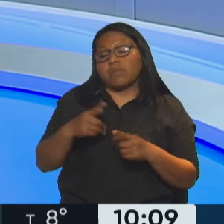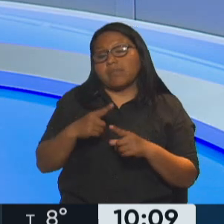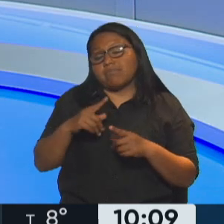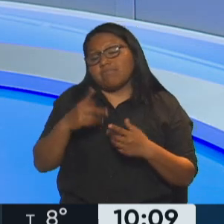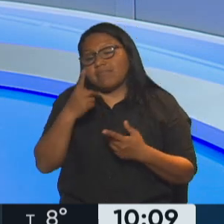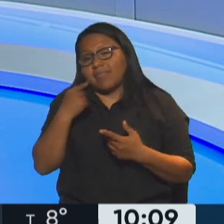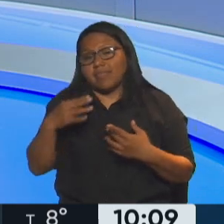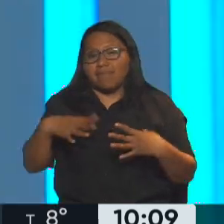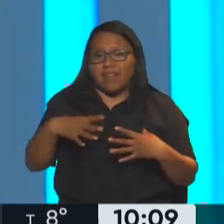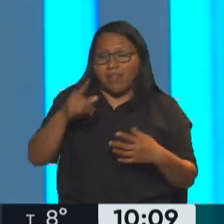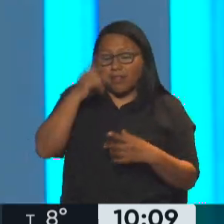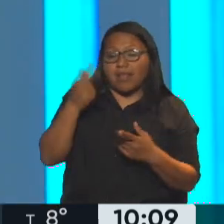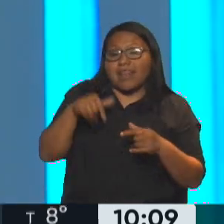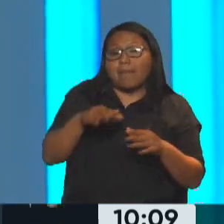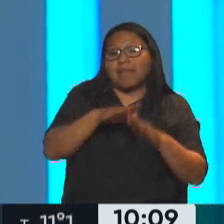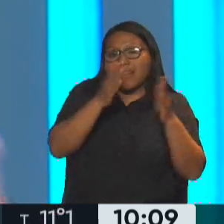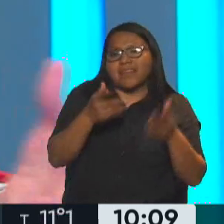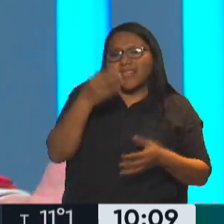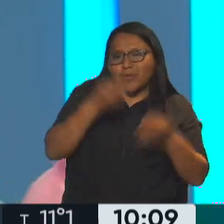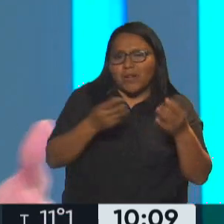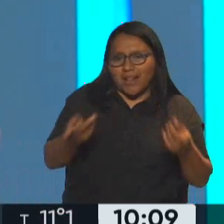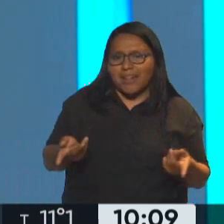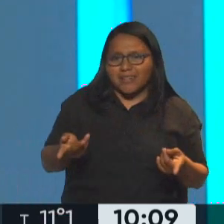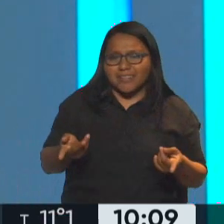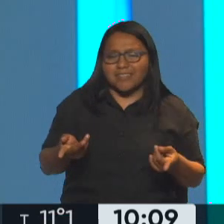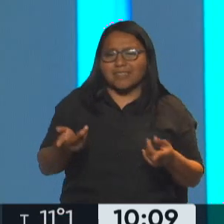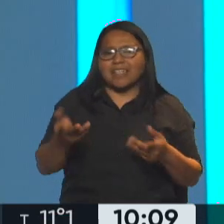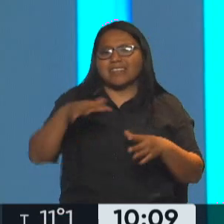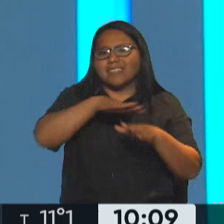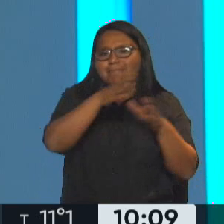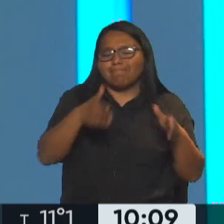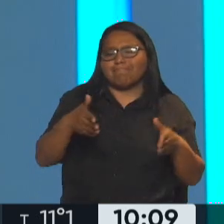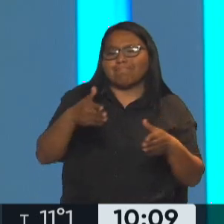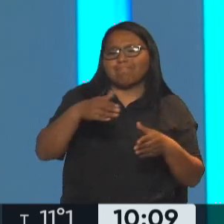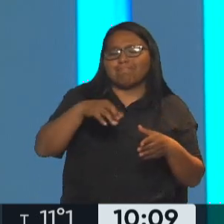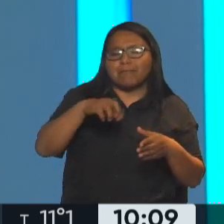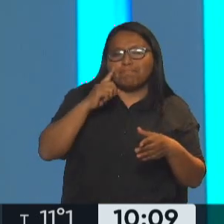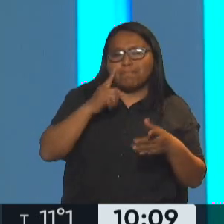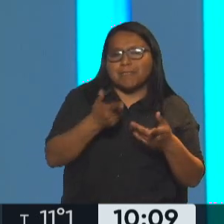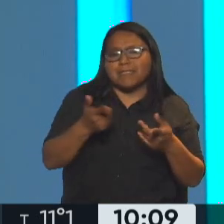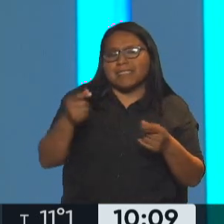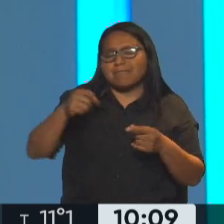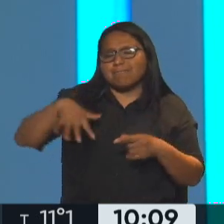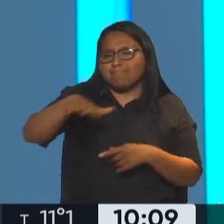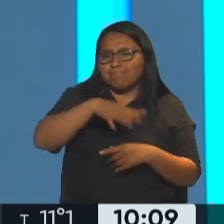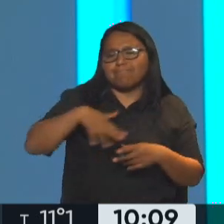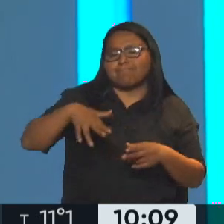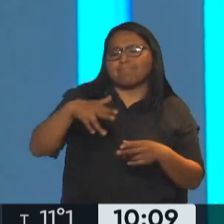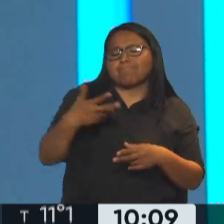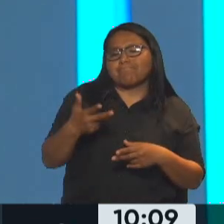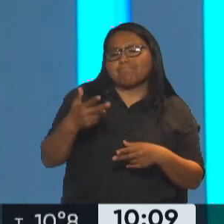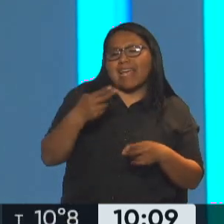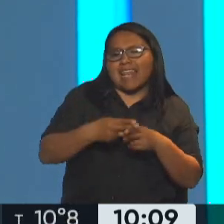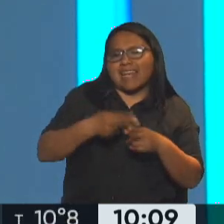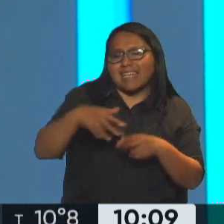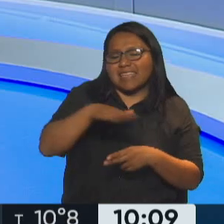nacional en los tribunales, más allá de este hecho puntual, con lo que las inmediaciones de Comodoro Pi muestran a esta hora aquí en el barrio porteño de Retiro, un clima, como nos